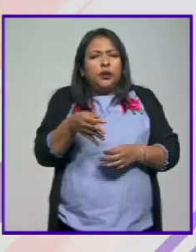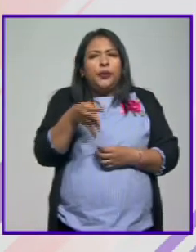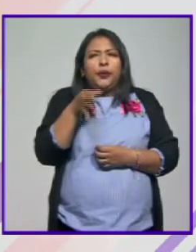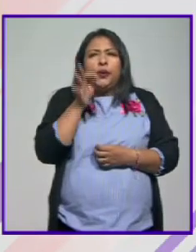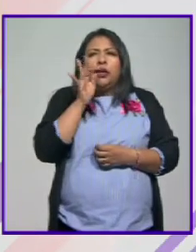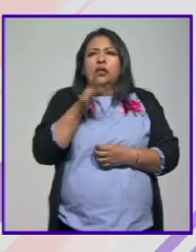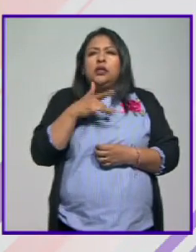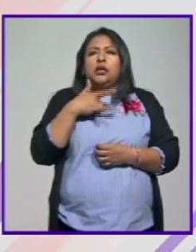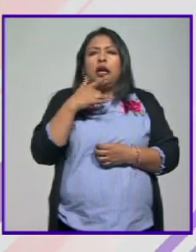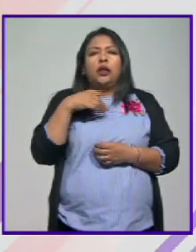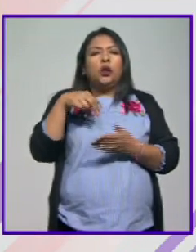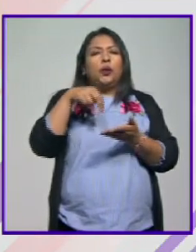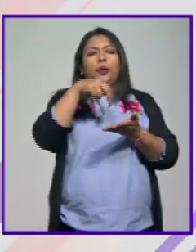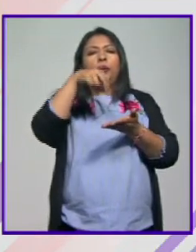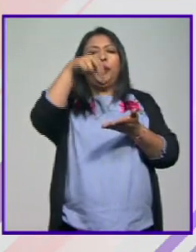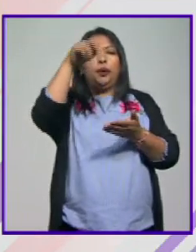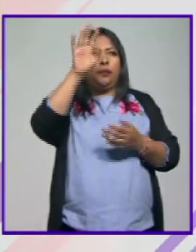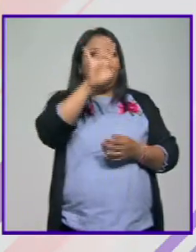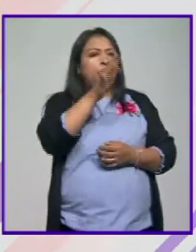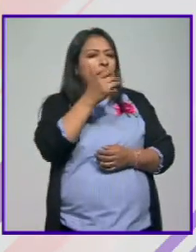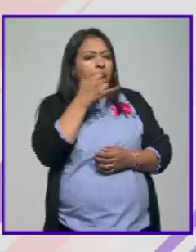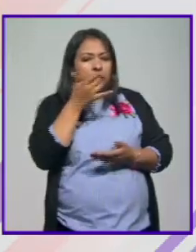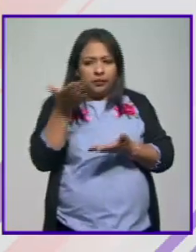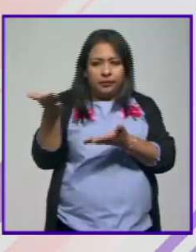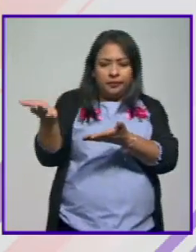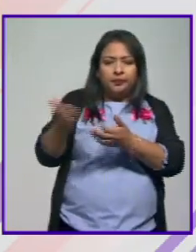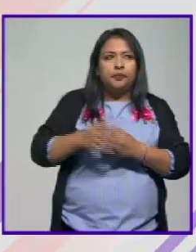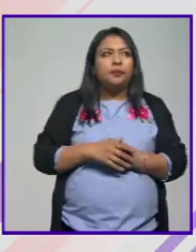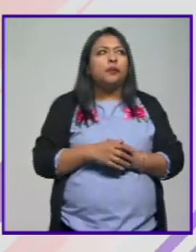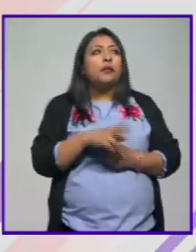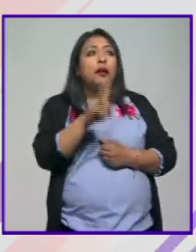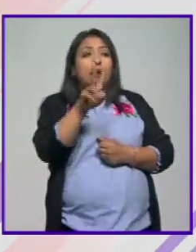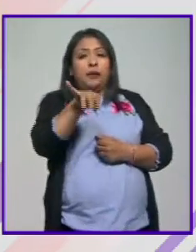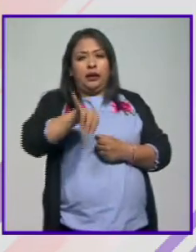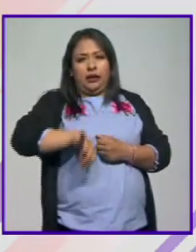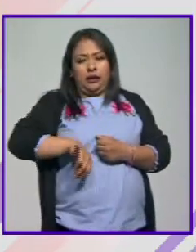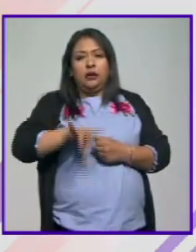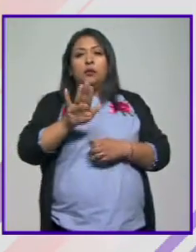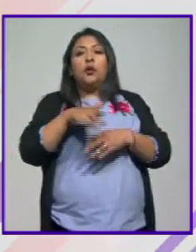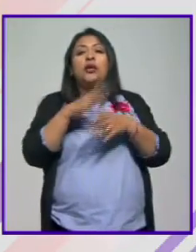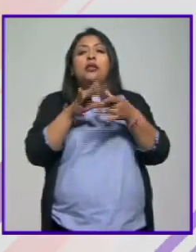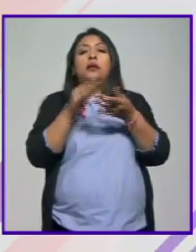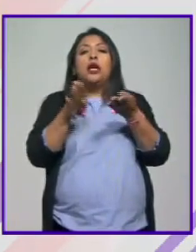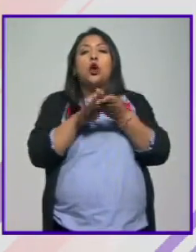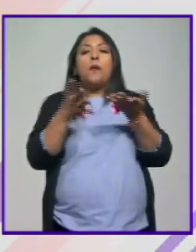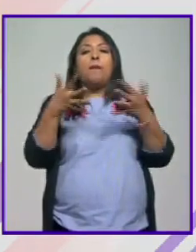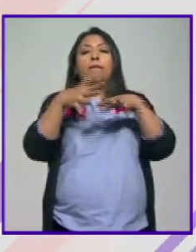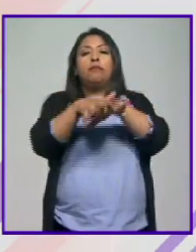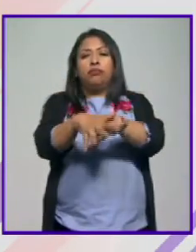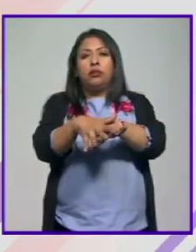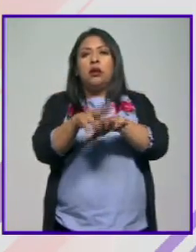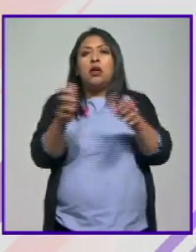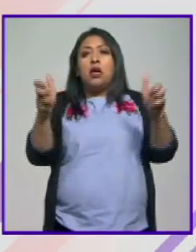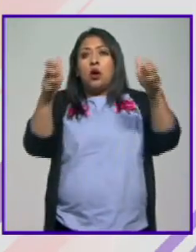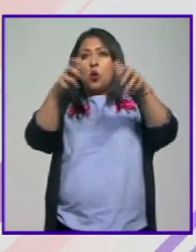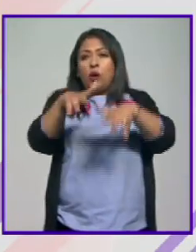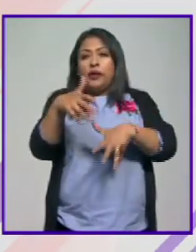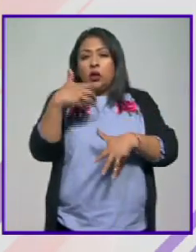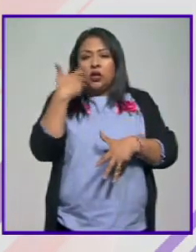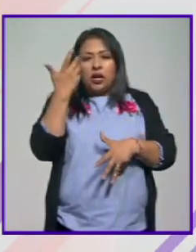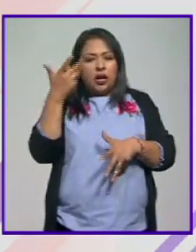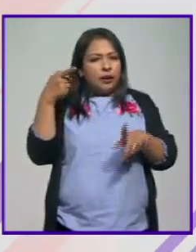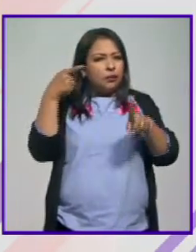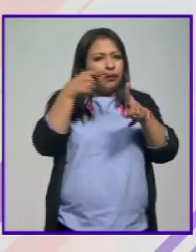que estás volando a ver perdón adelante adelante no es que es muy interesante porque ahora es también de la transversalidad y de un encuentro que busca